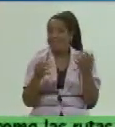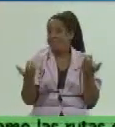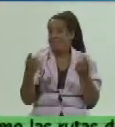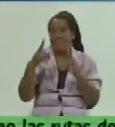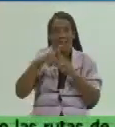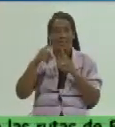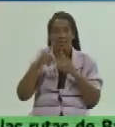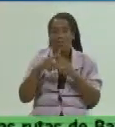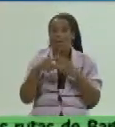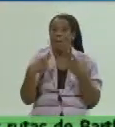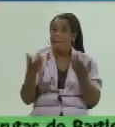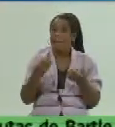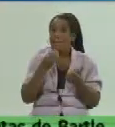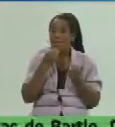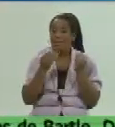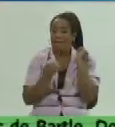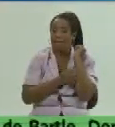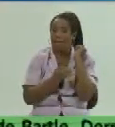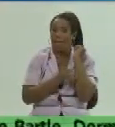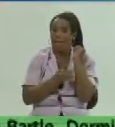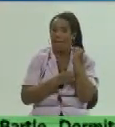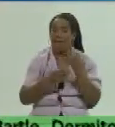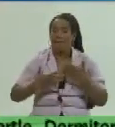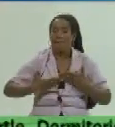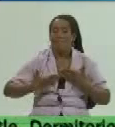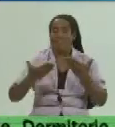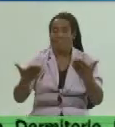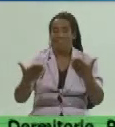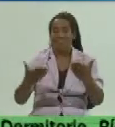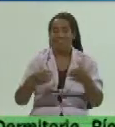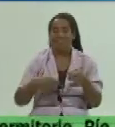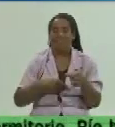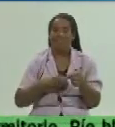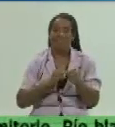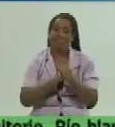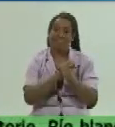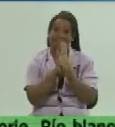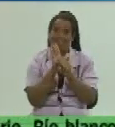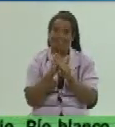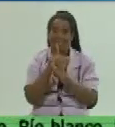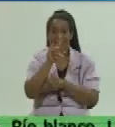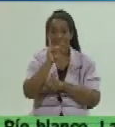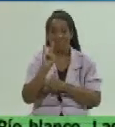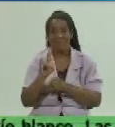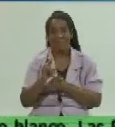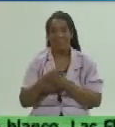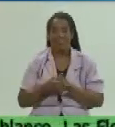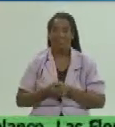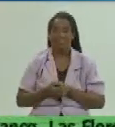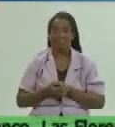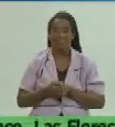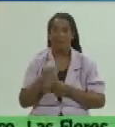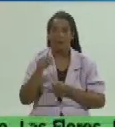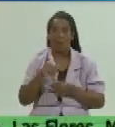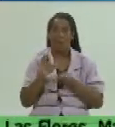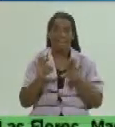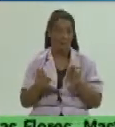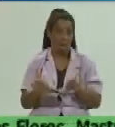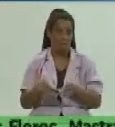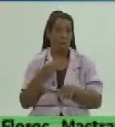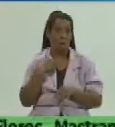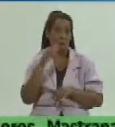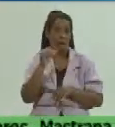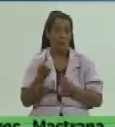poder enfrentar dignamente y desde lo epidemiológico la COVID-19 nos vamos a una pausa porque seguimos hablando